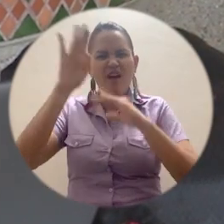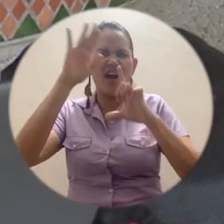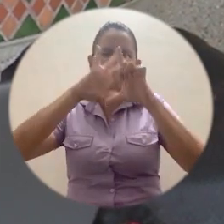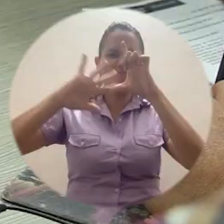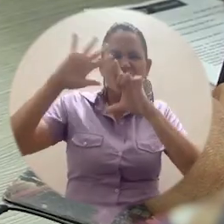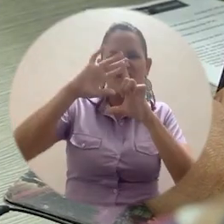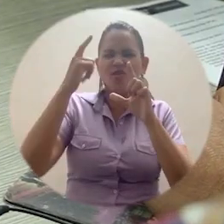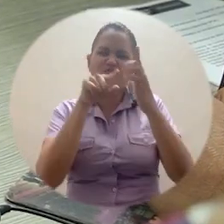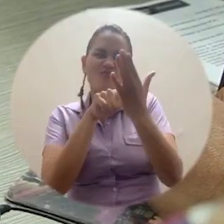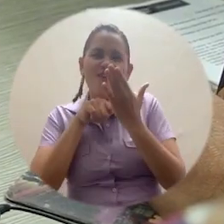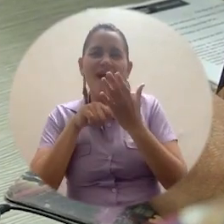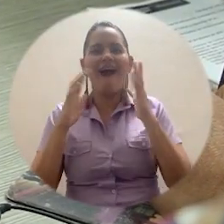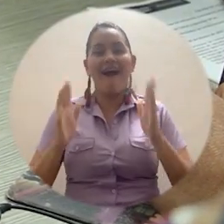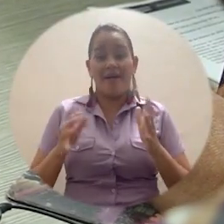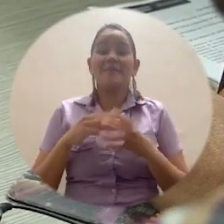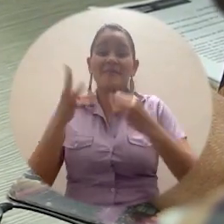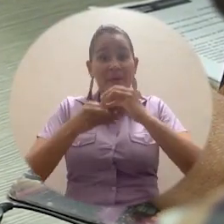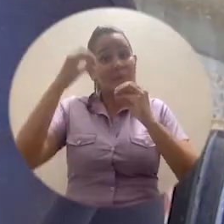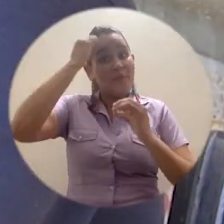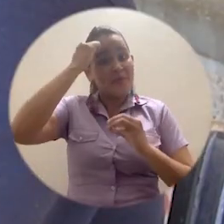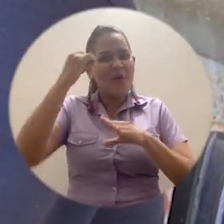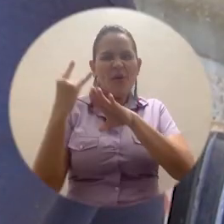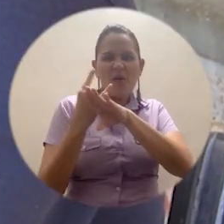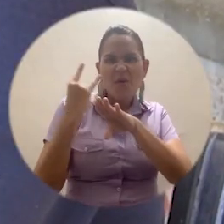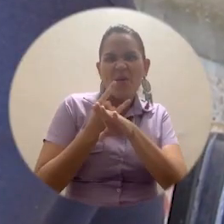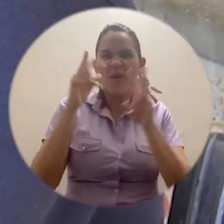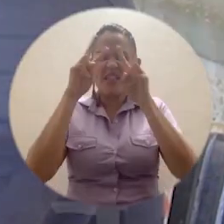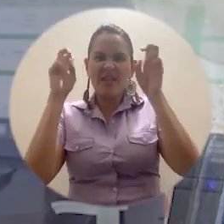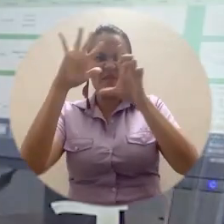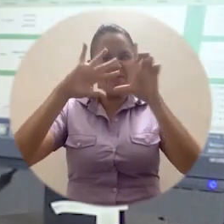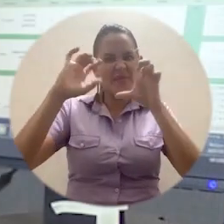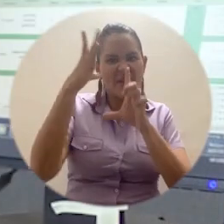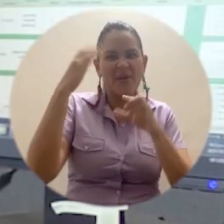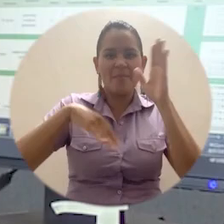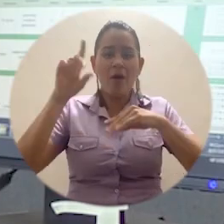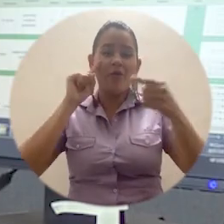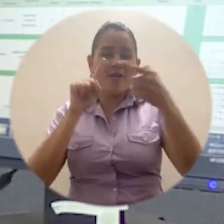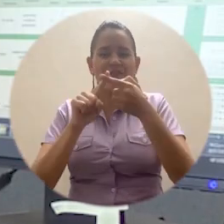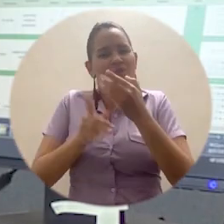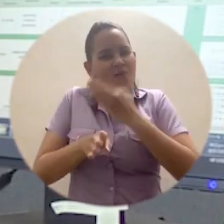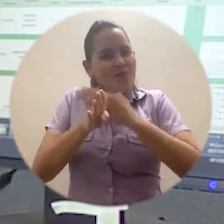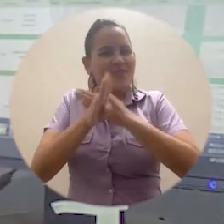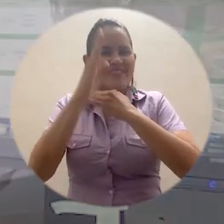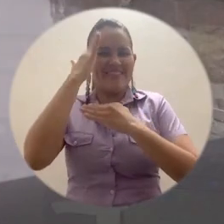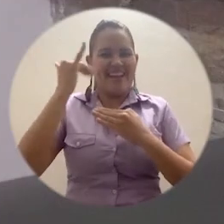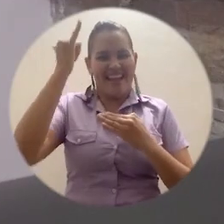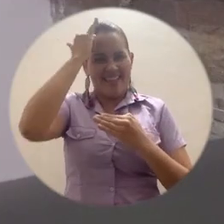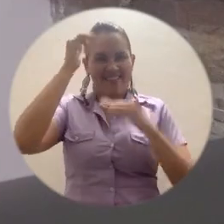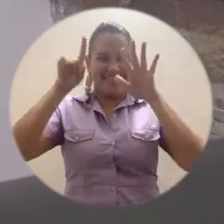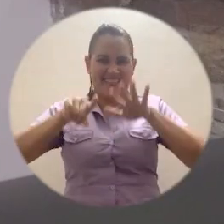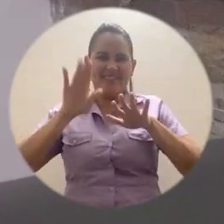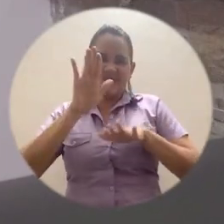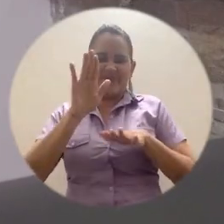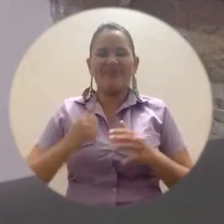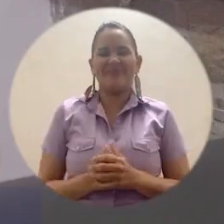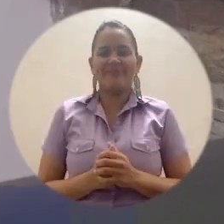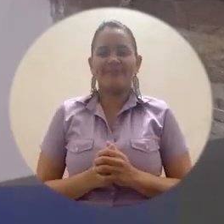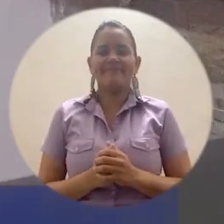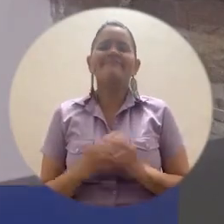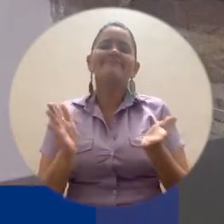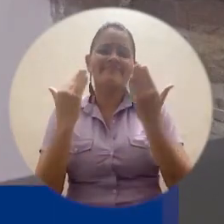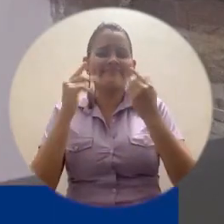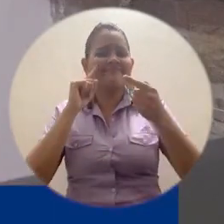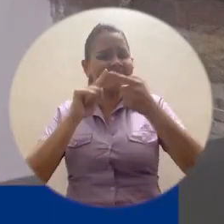digitales y tecnologías de la información para mantener el curso del semestre y no afectar así su proceso académico. Y que el rector haya tomado